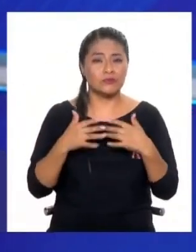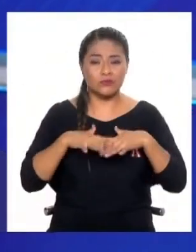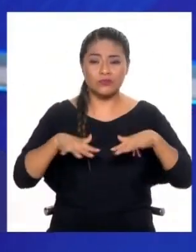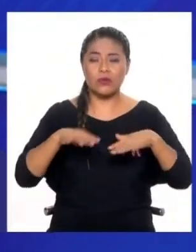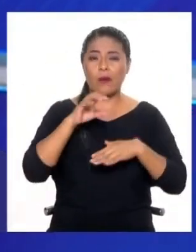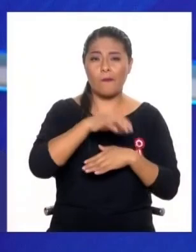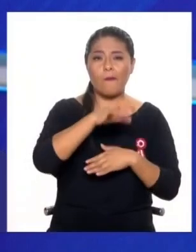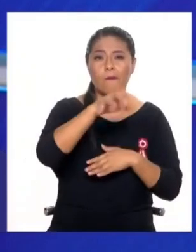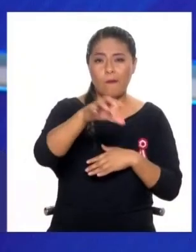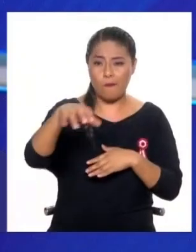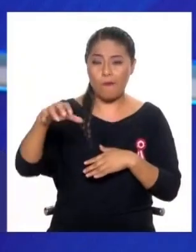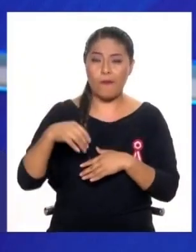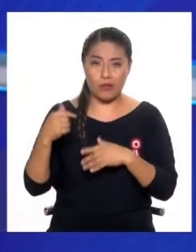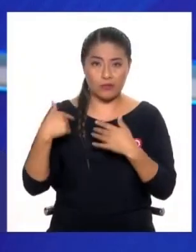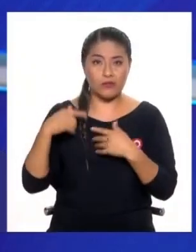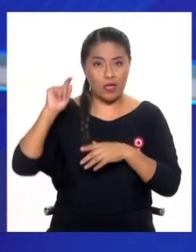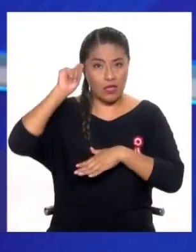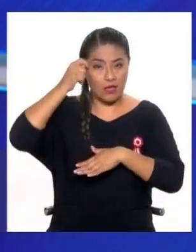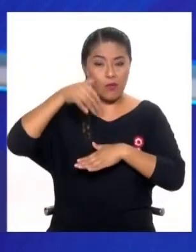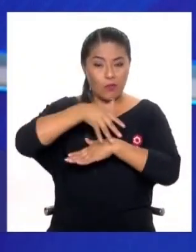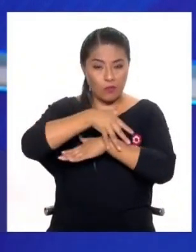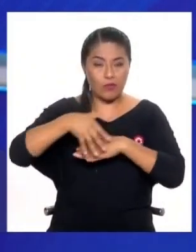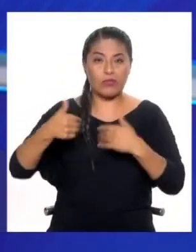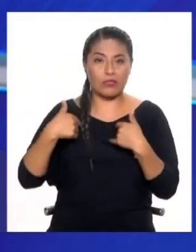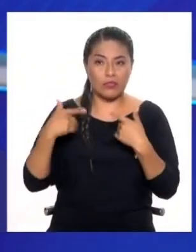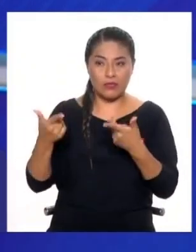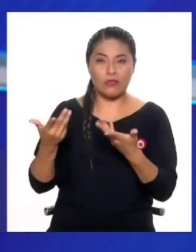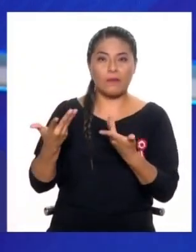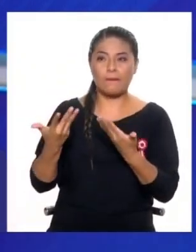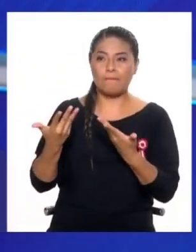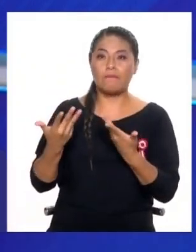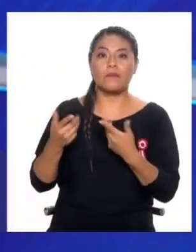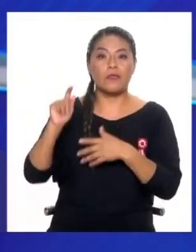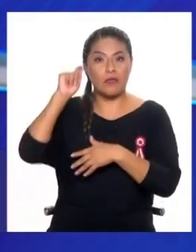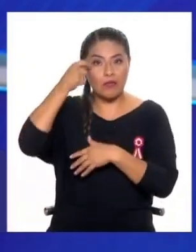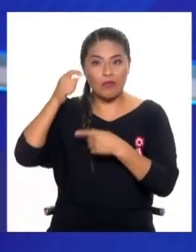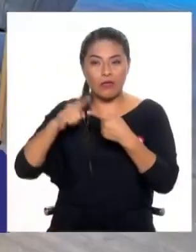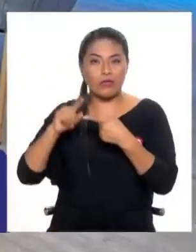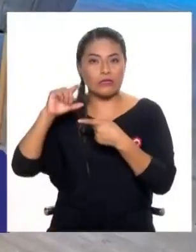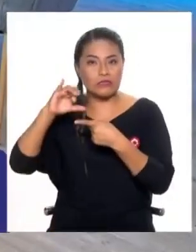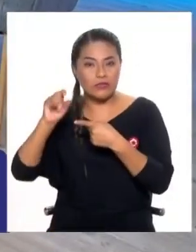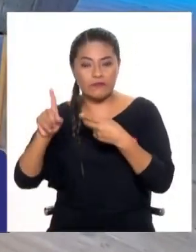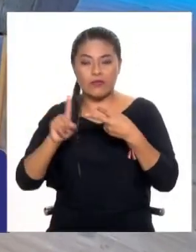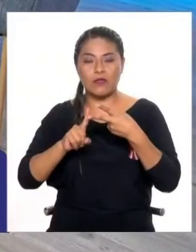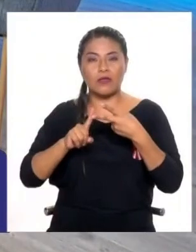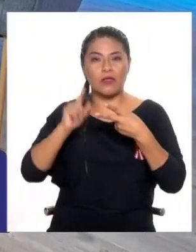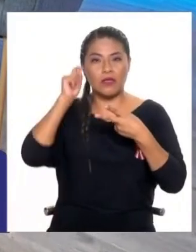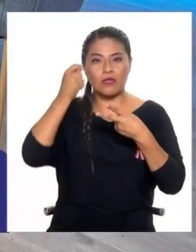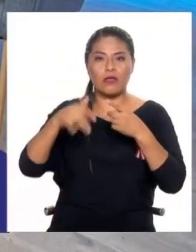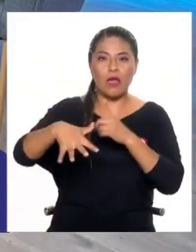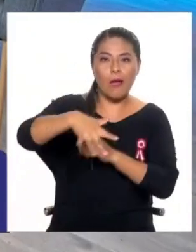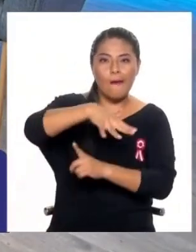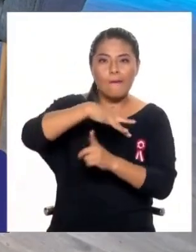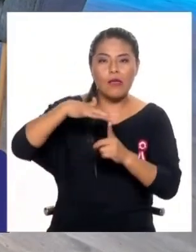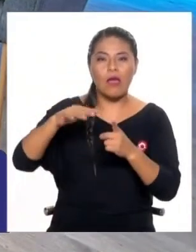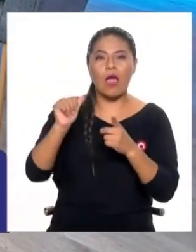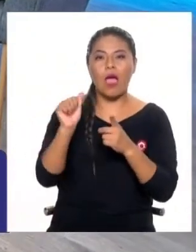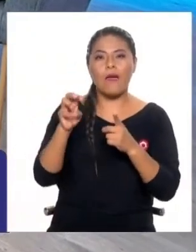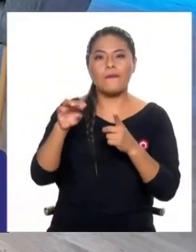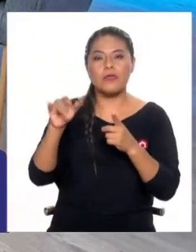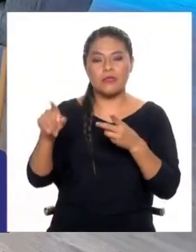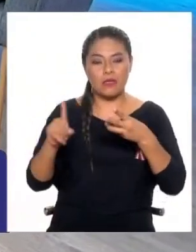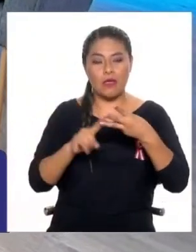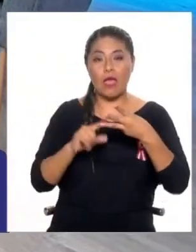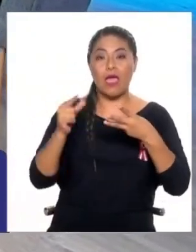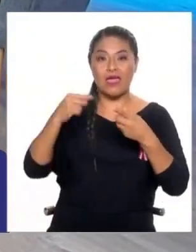departamentales del Colegio de Ingenieros está el capítulo de Ingeniería Civil, el capítulo de Ingeniería Ambiental, el capítulo de Ingeniería